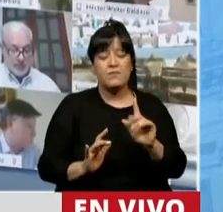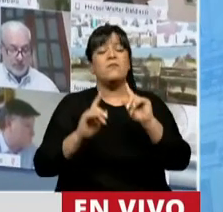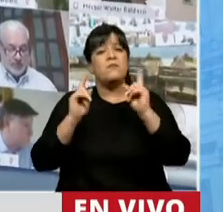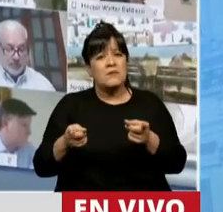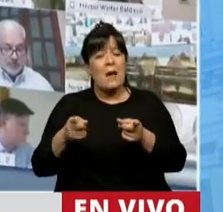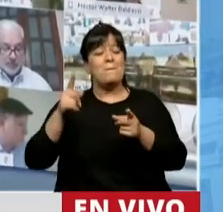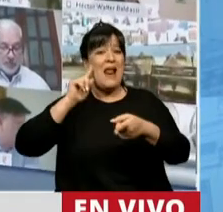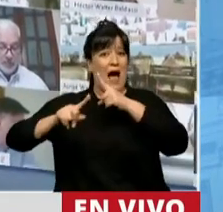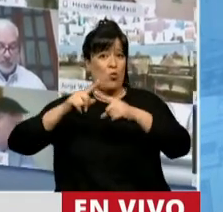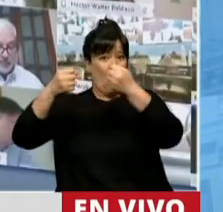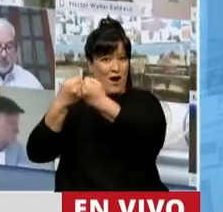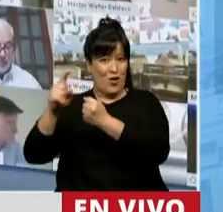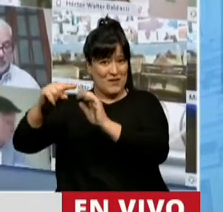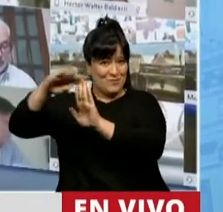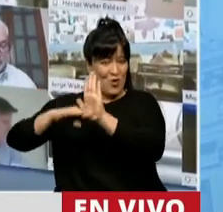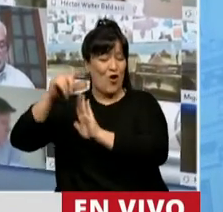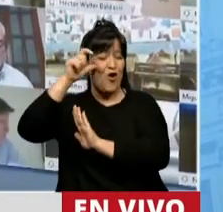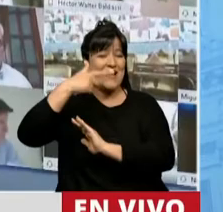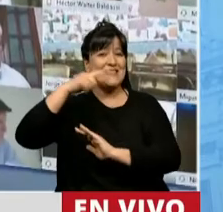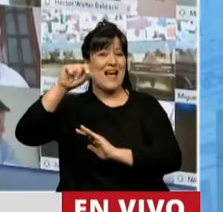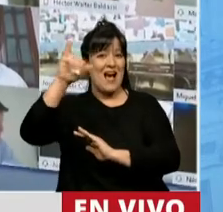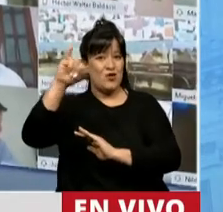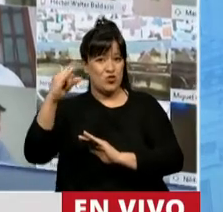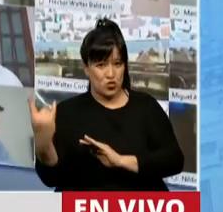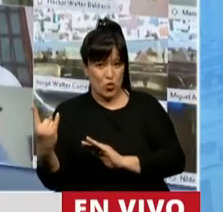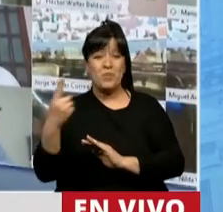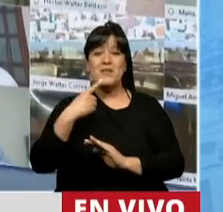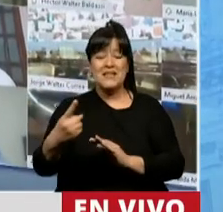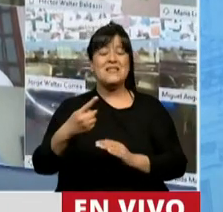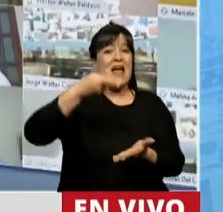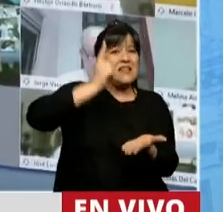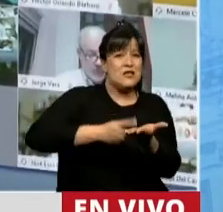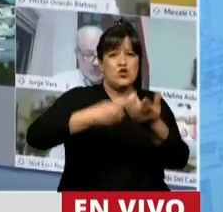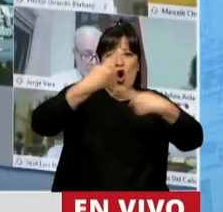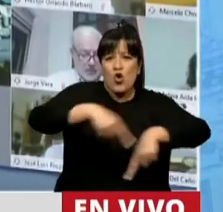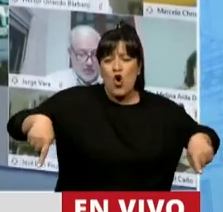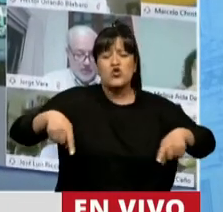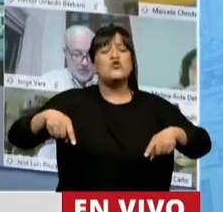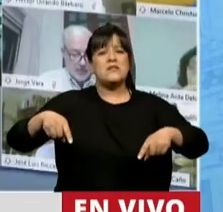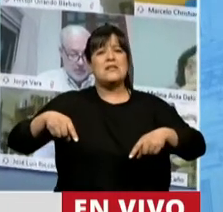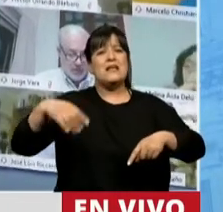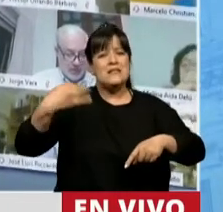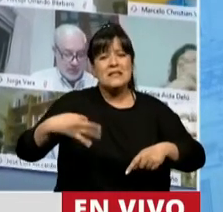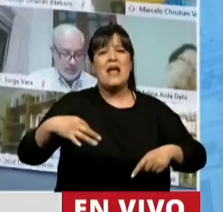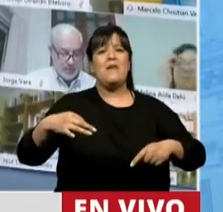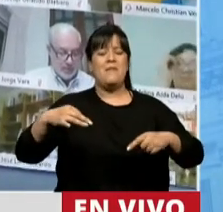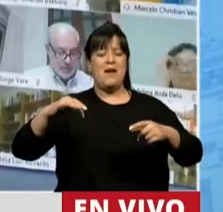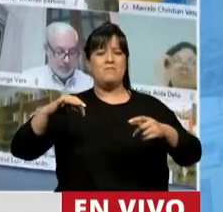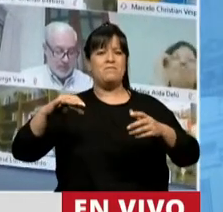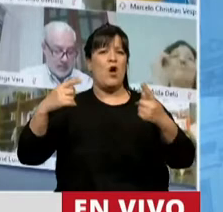habla, señor presidente, que esas medidas tienen que facilitar la producción de la prueba de daño ambiental.